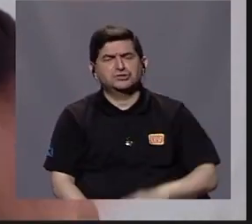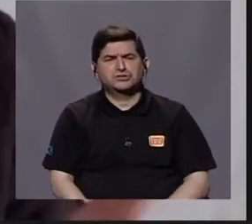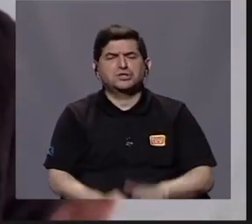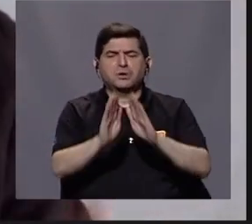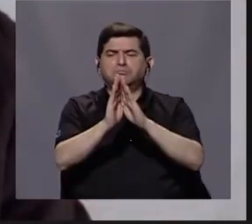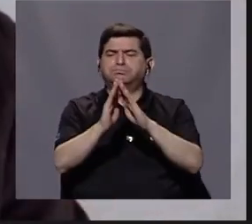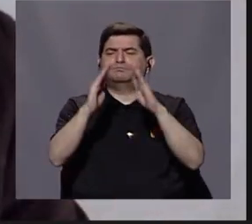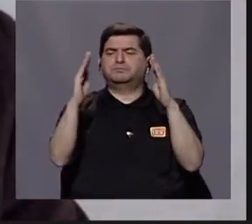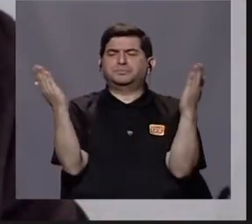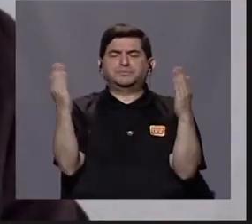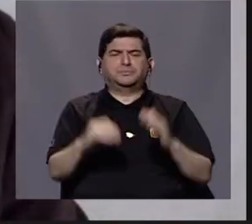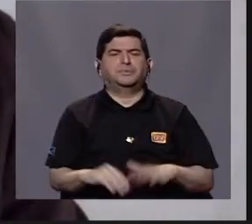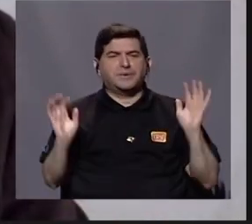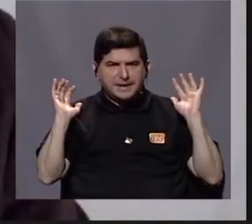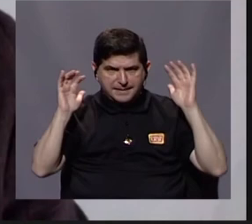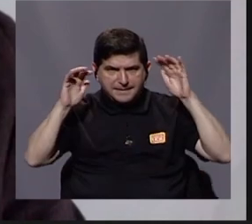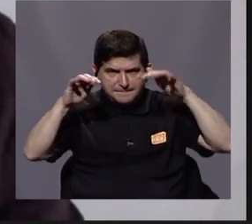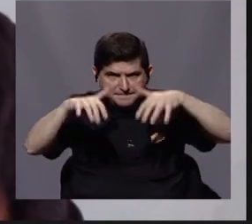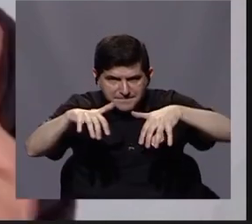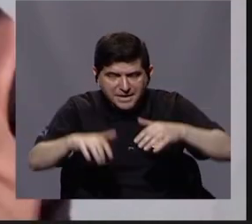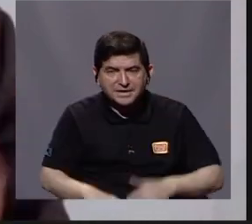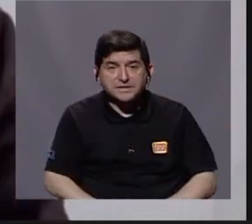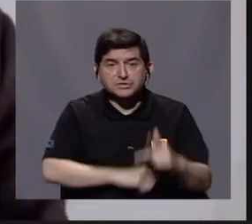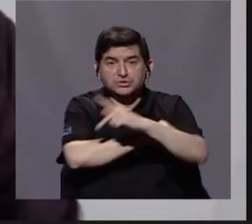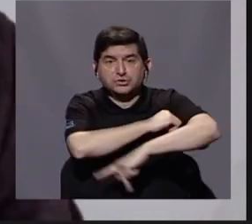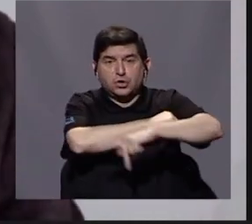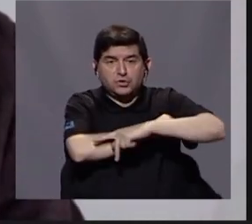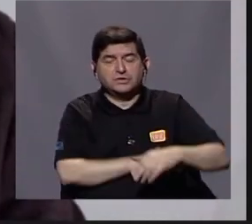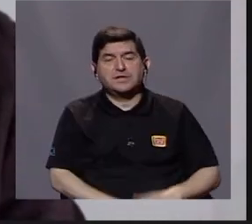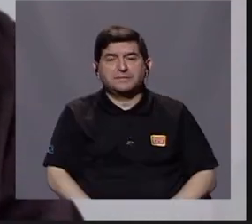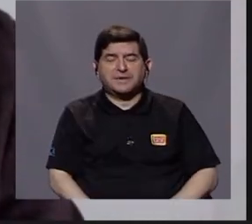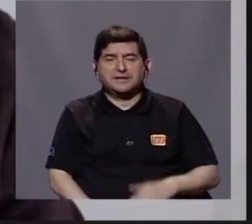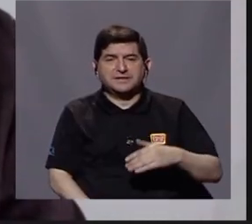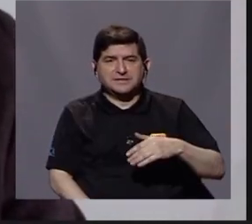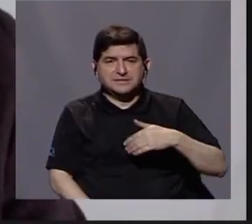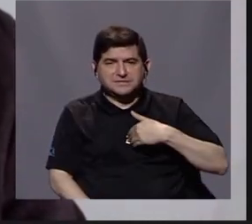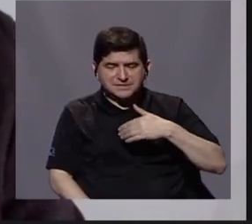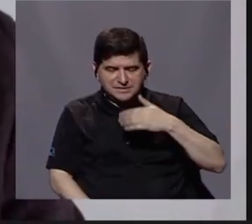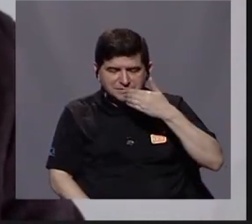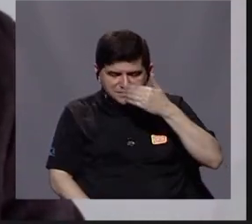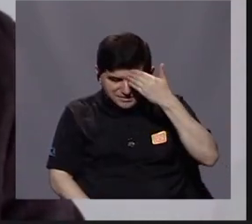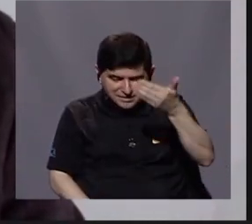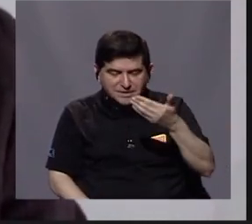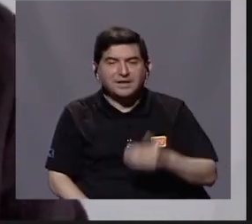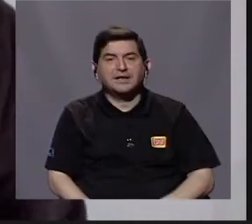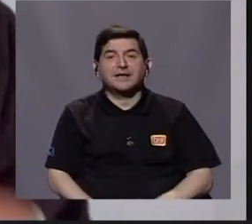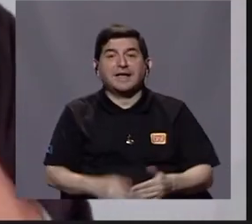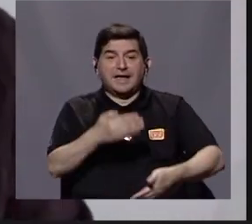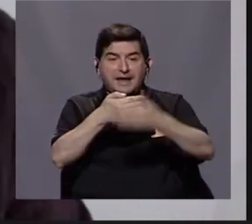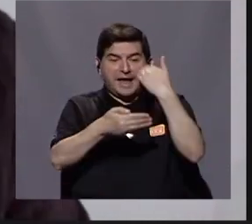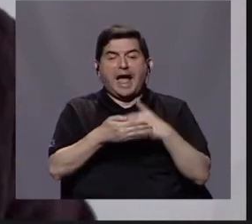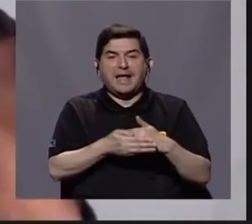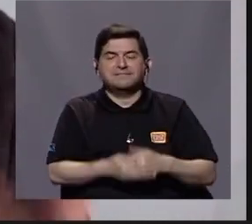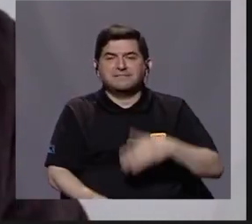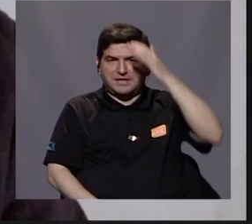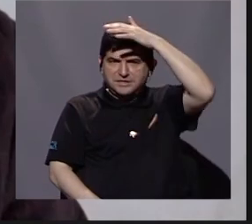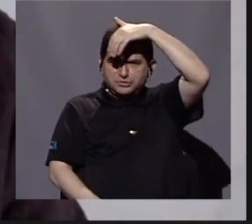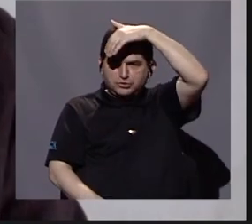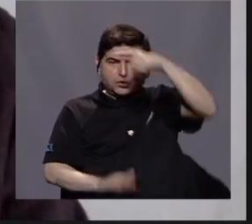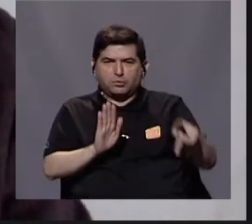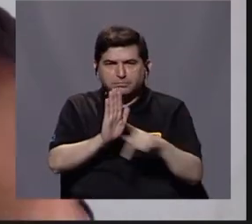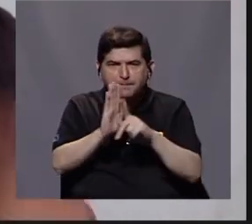aperturas hacia la migración, inclusive de los países árabes que había sido proscrita por parte de Trump, pero en el caso de los